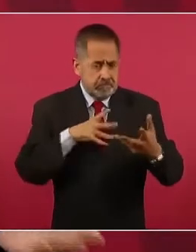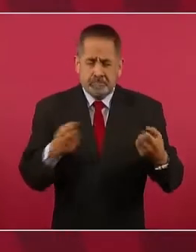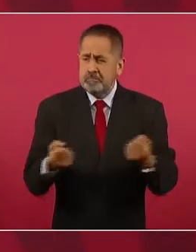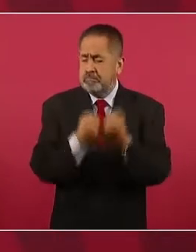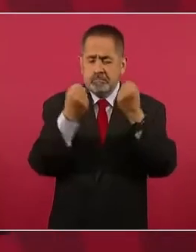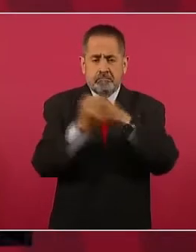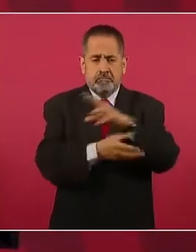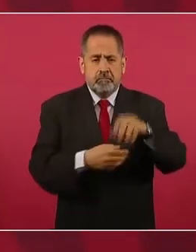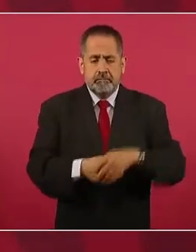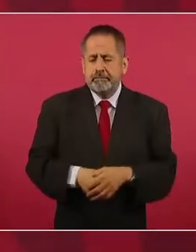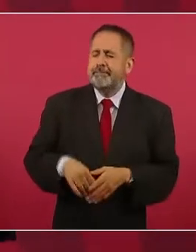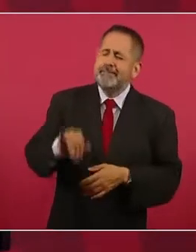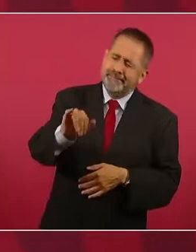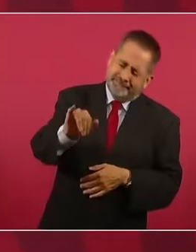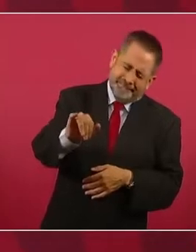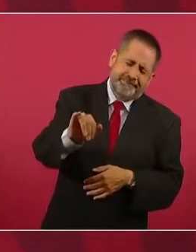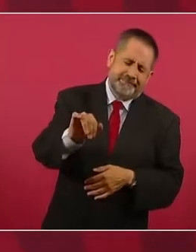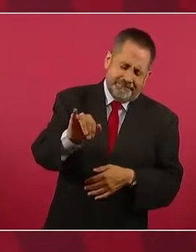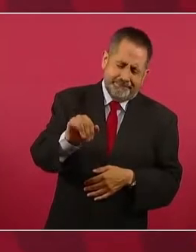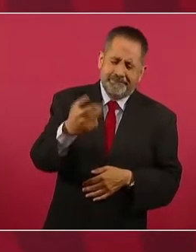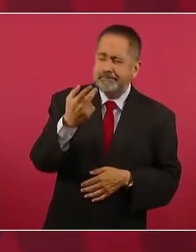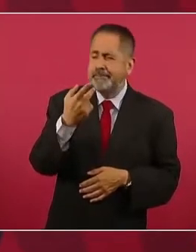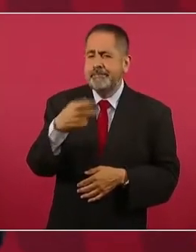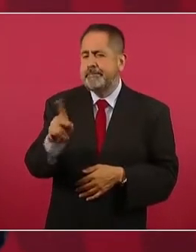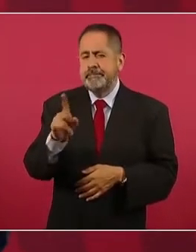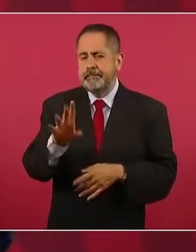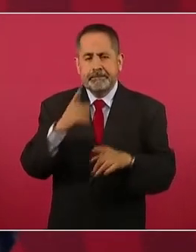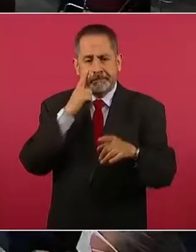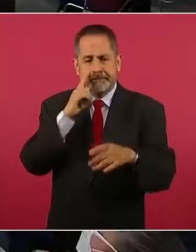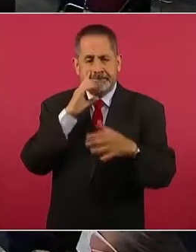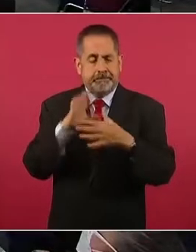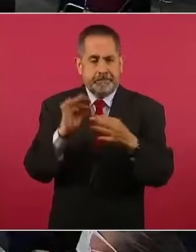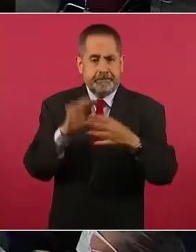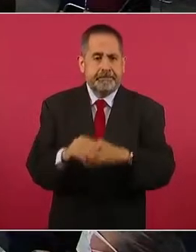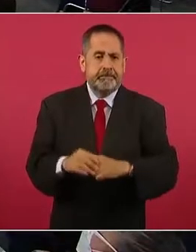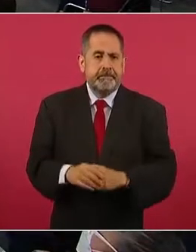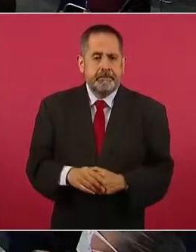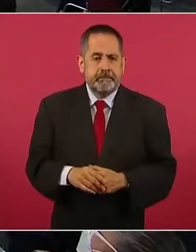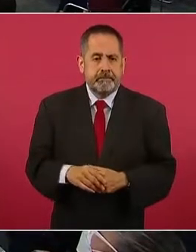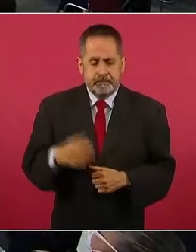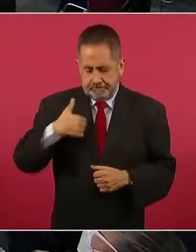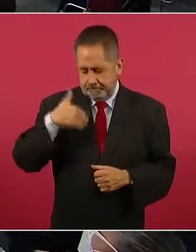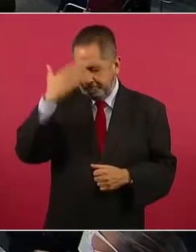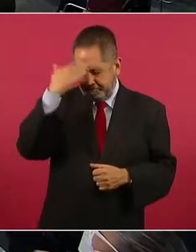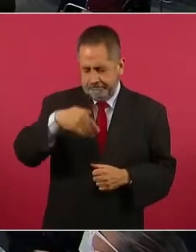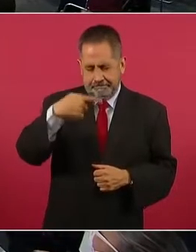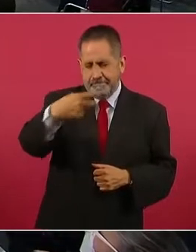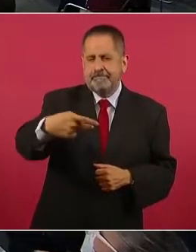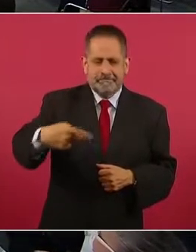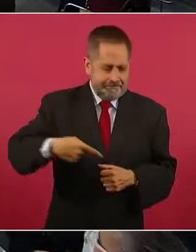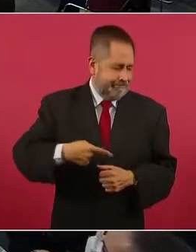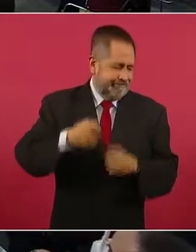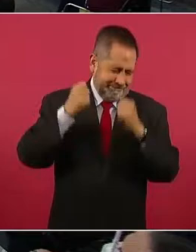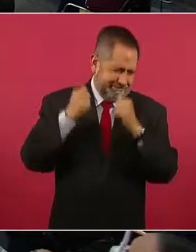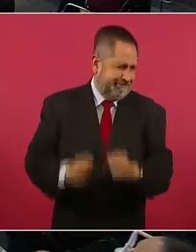fueron, mire, como sabía que me iban a preguntar sobre eso,